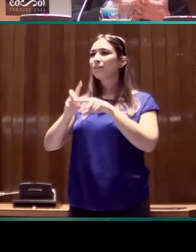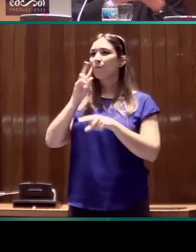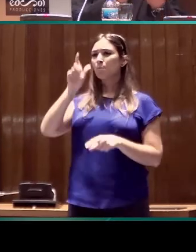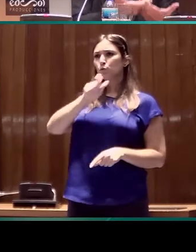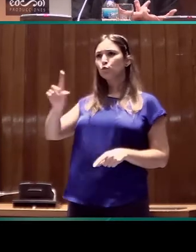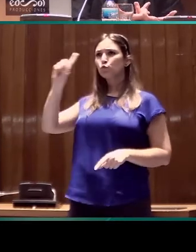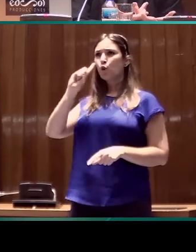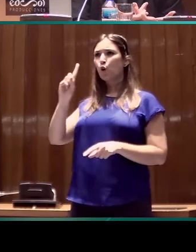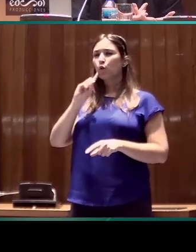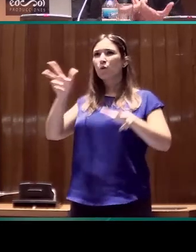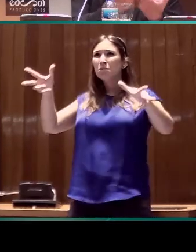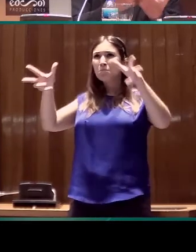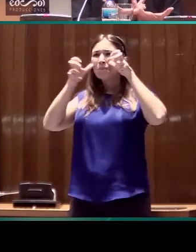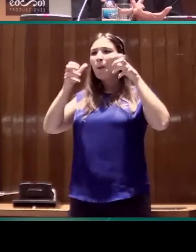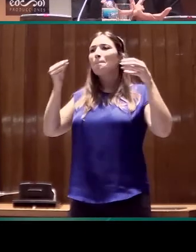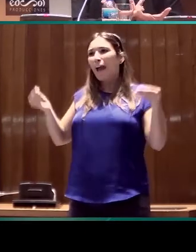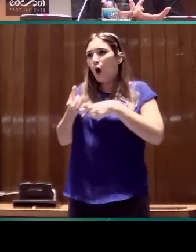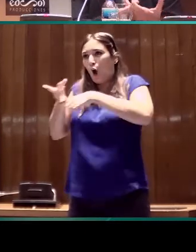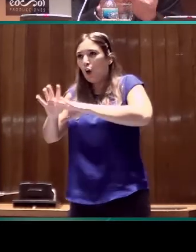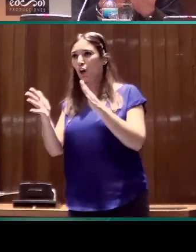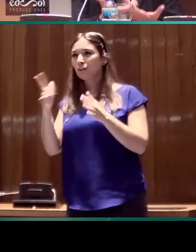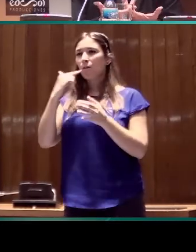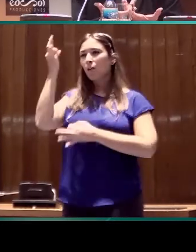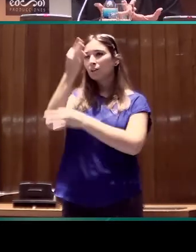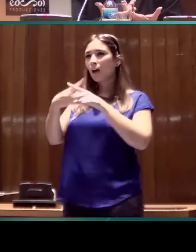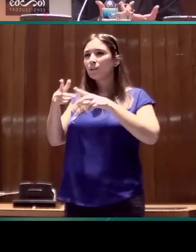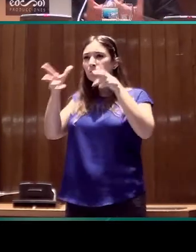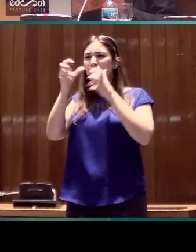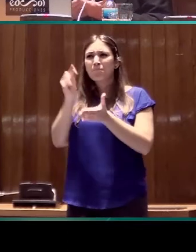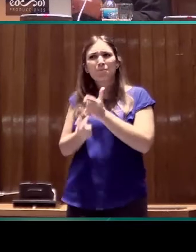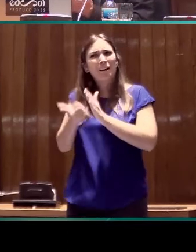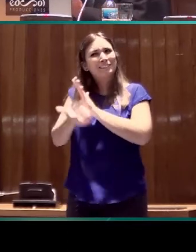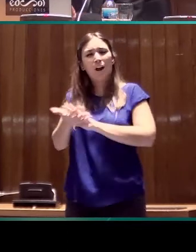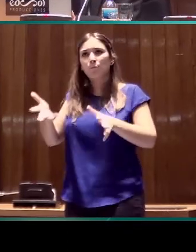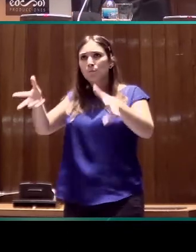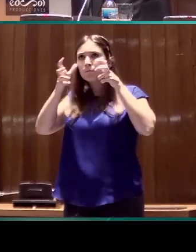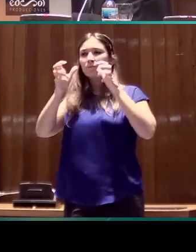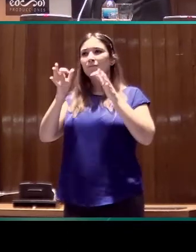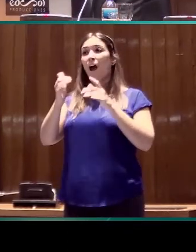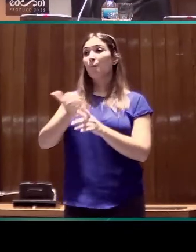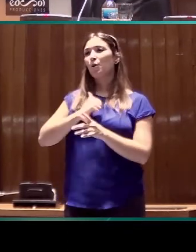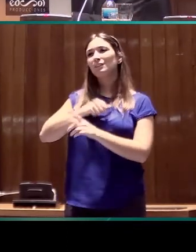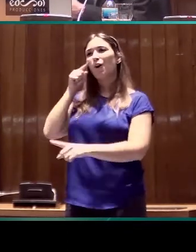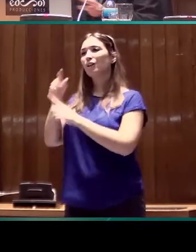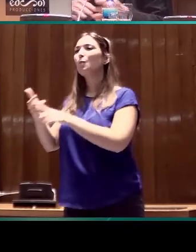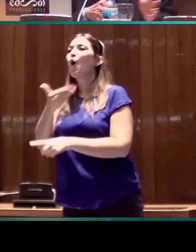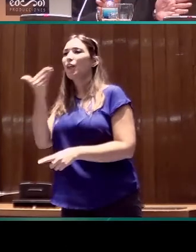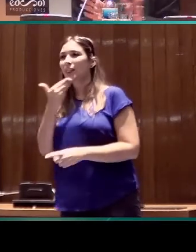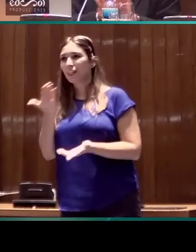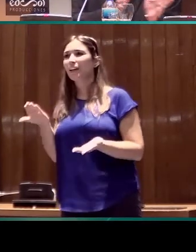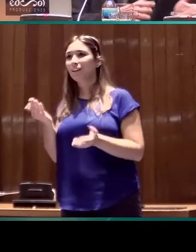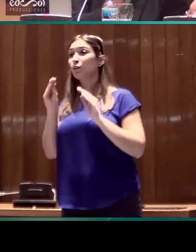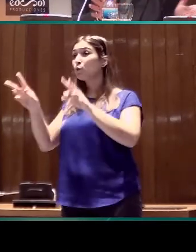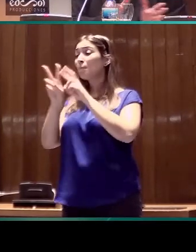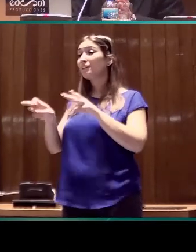sordos de ver mejor, establecer mejor los detalles, o más rápidamente ver cómo los podía aprovechar para los oyentes. La investigación